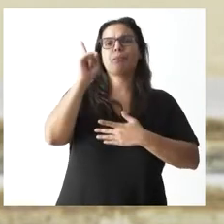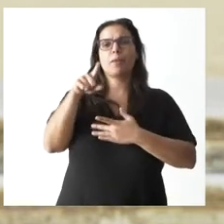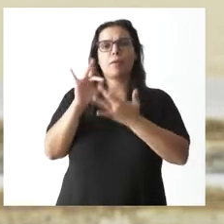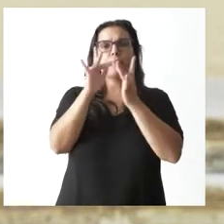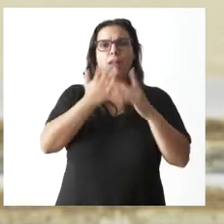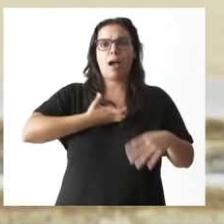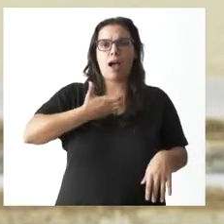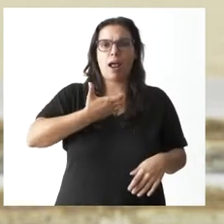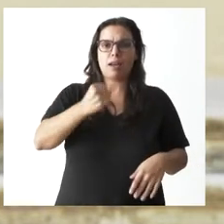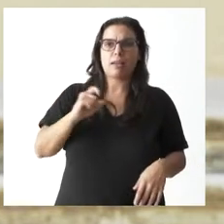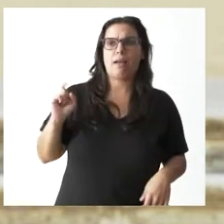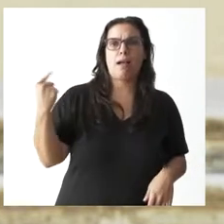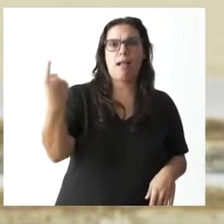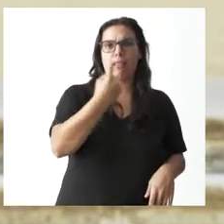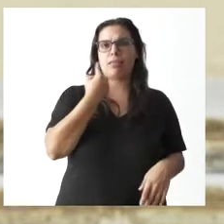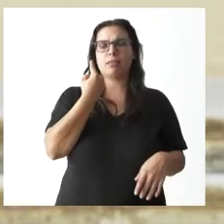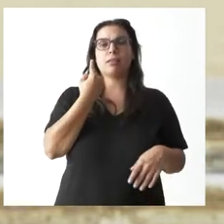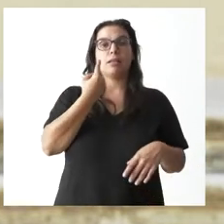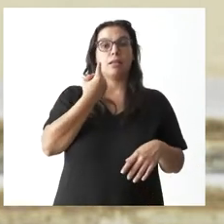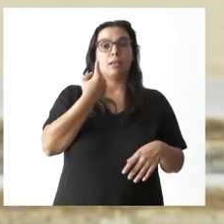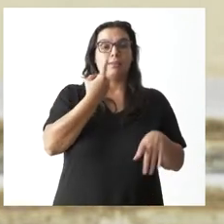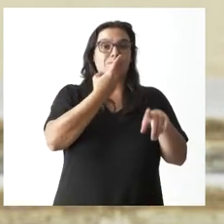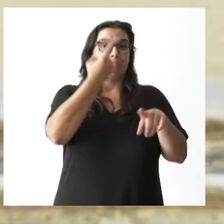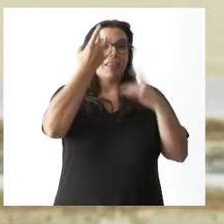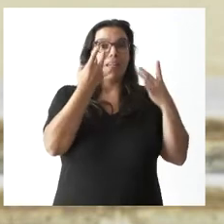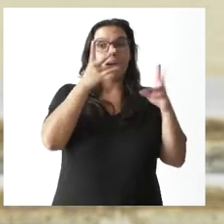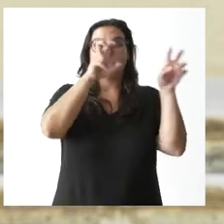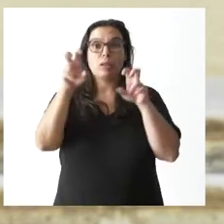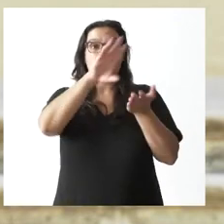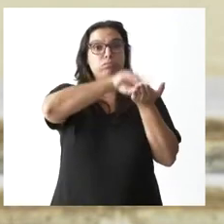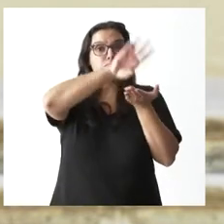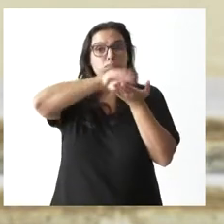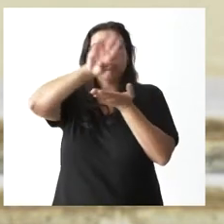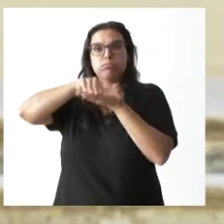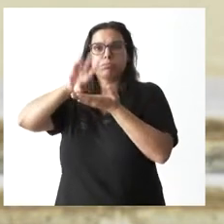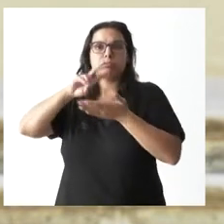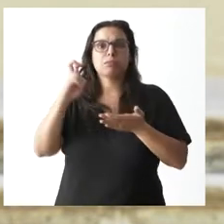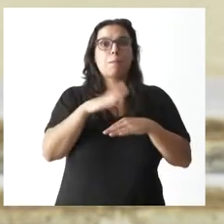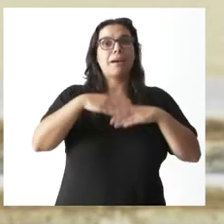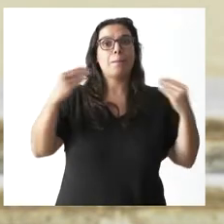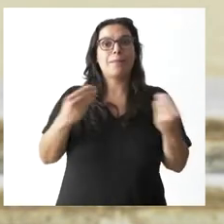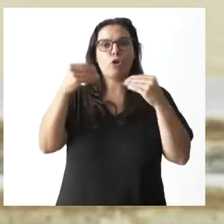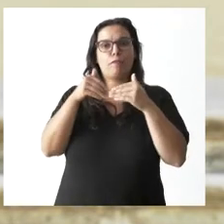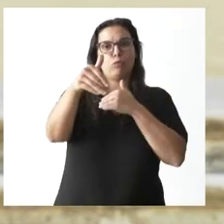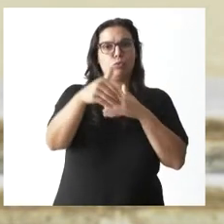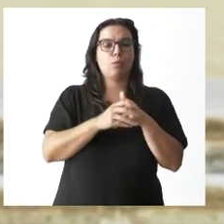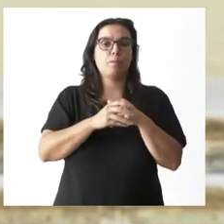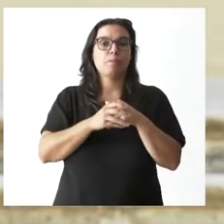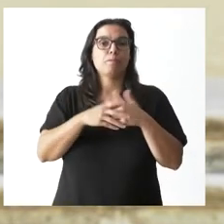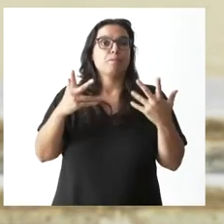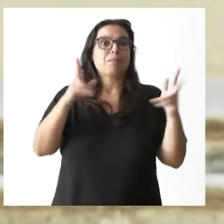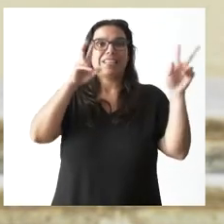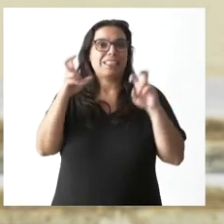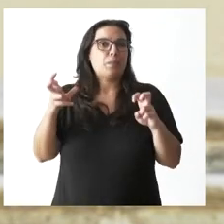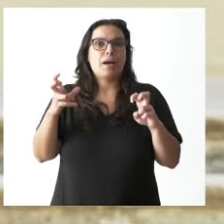alcaldes, tomando notas de aquellas cuestiones que se pueden mejorar de cara a futuro, de aquellas